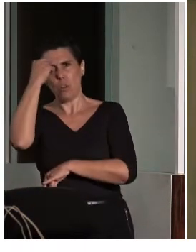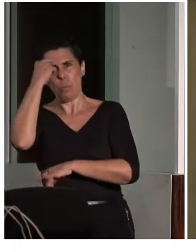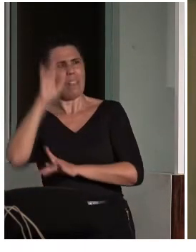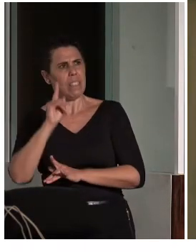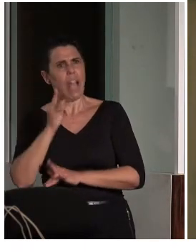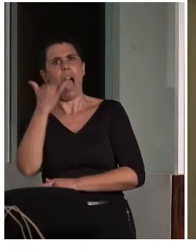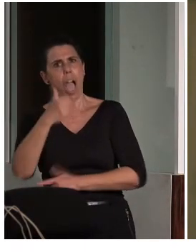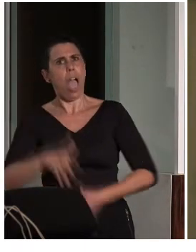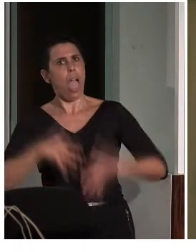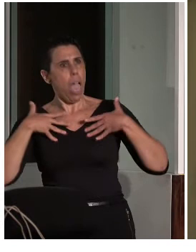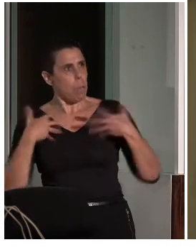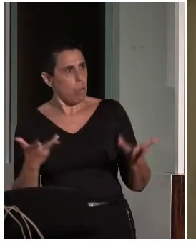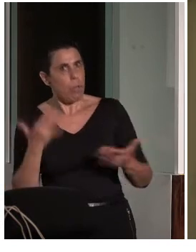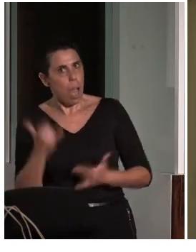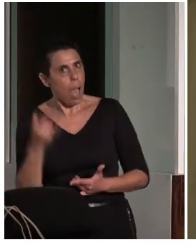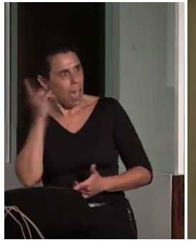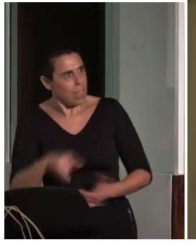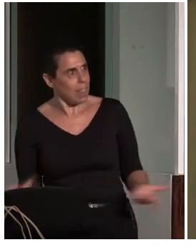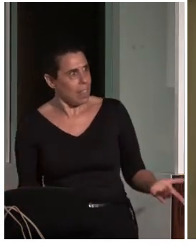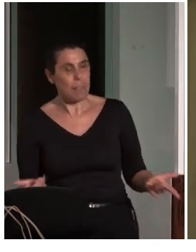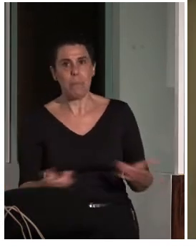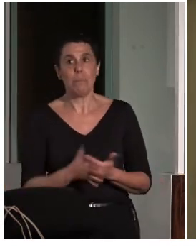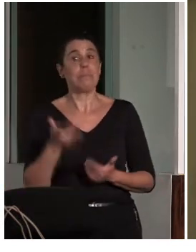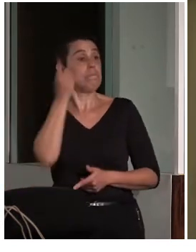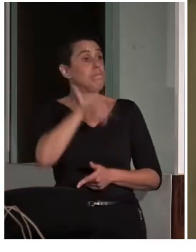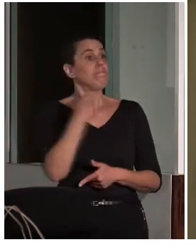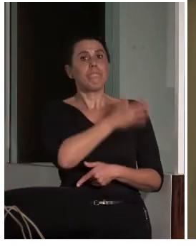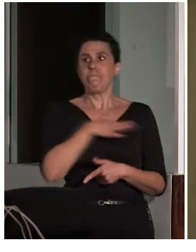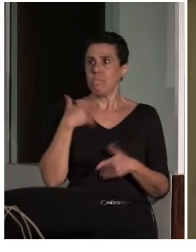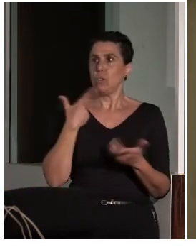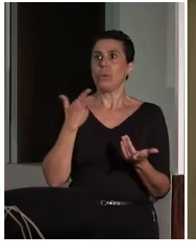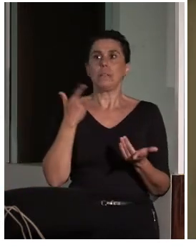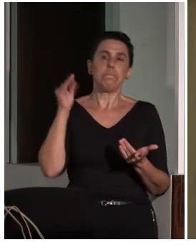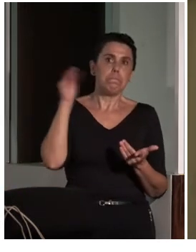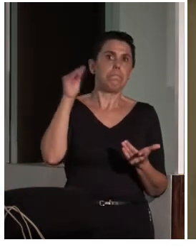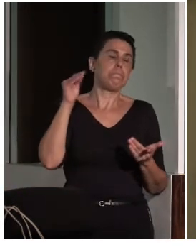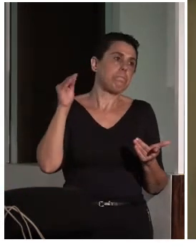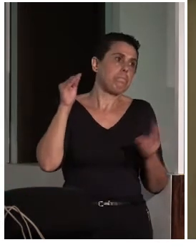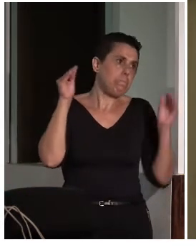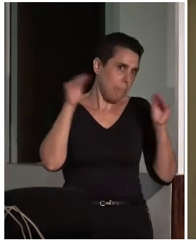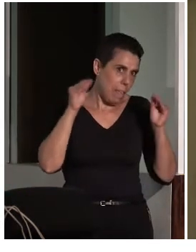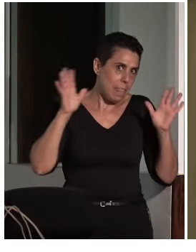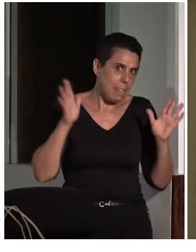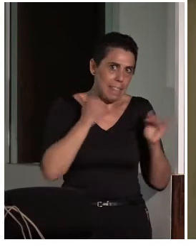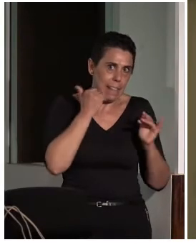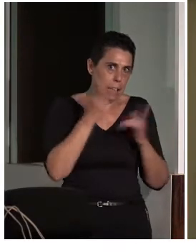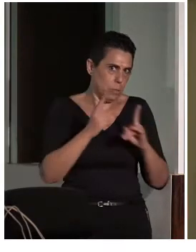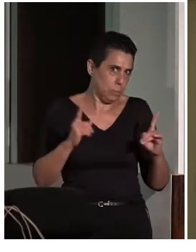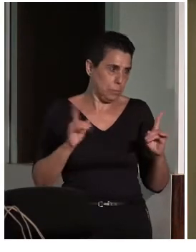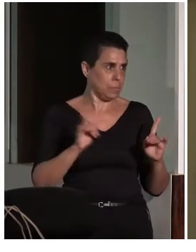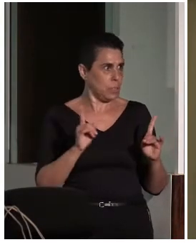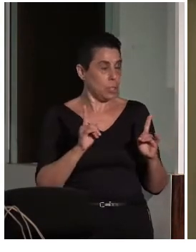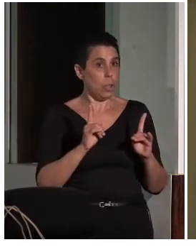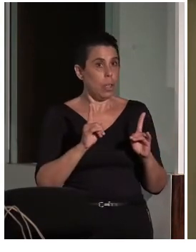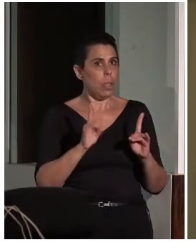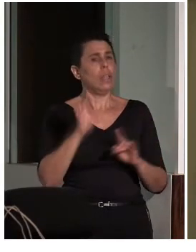otro aspecto que quería resaltar y no alargarme demasiado es la posibilidad del